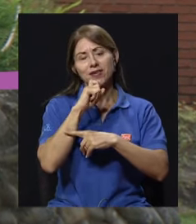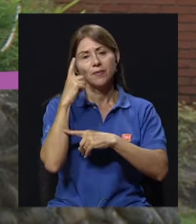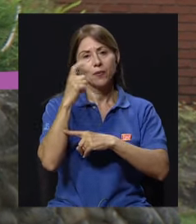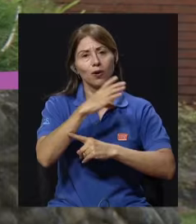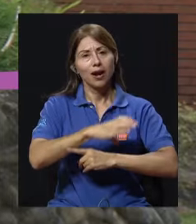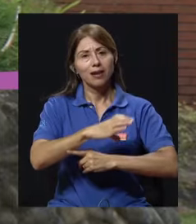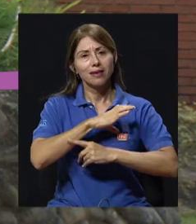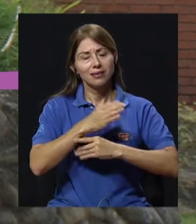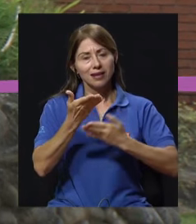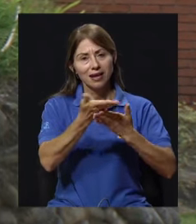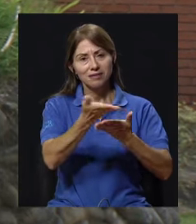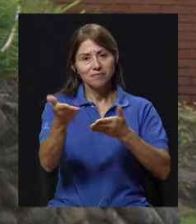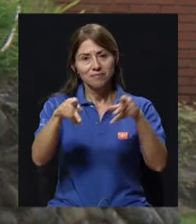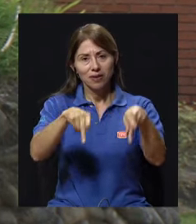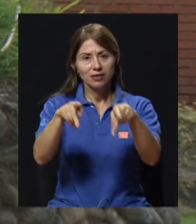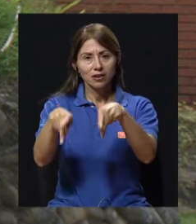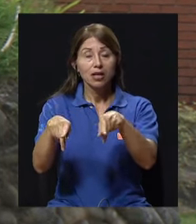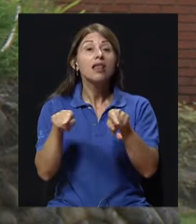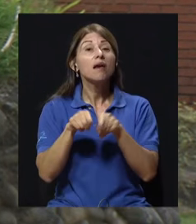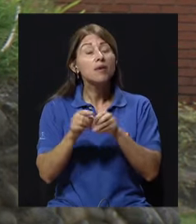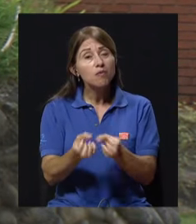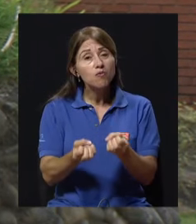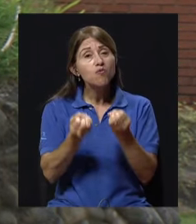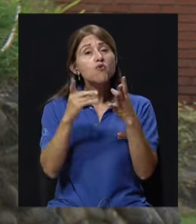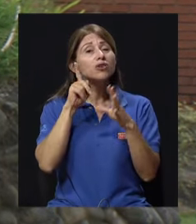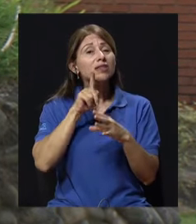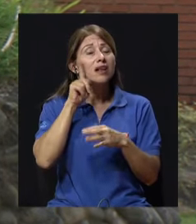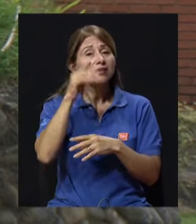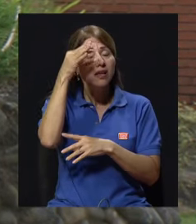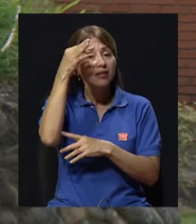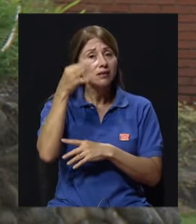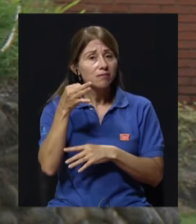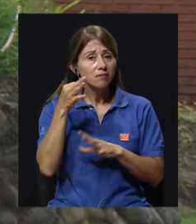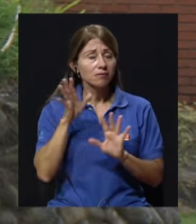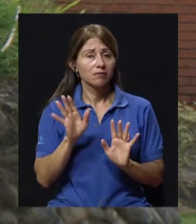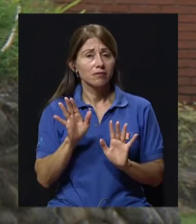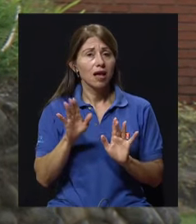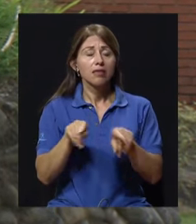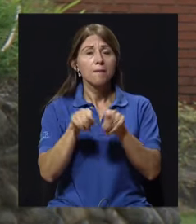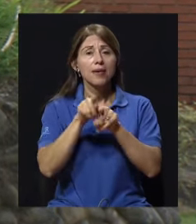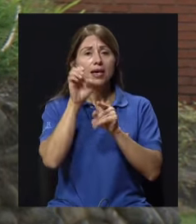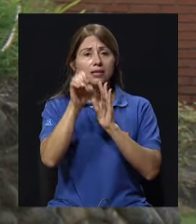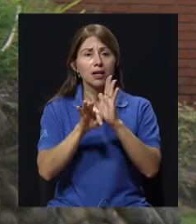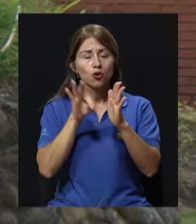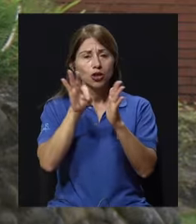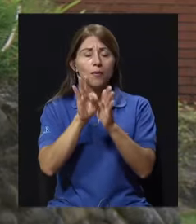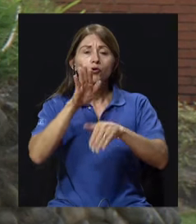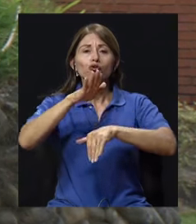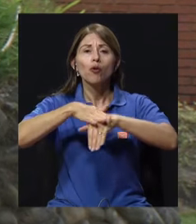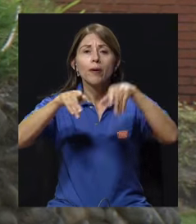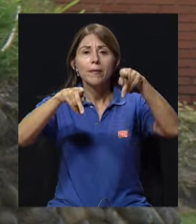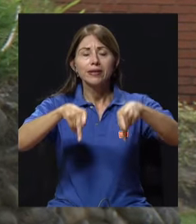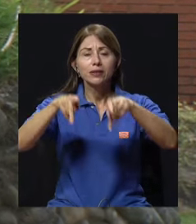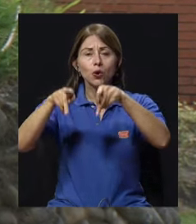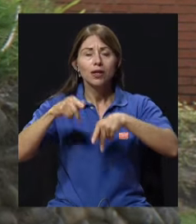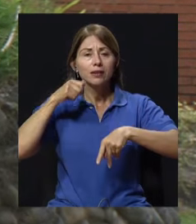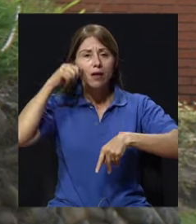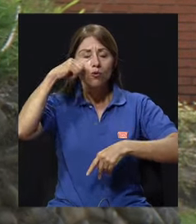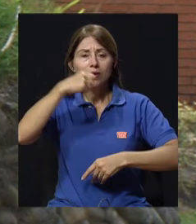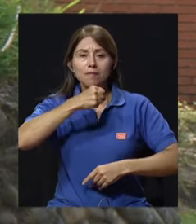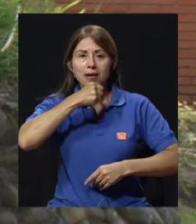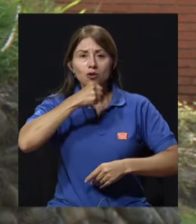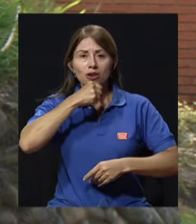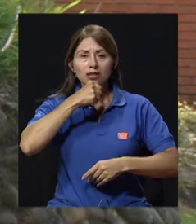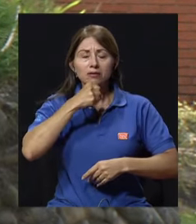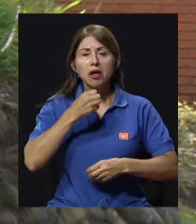Y también por la cantidad de mitos y estereotipos que tenemos con las personas adultas mayores, ¿verdad? Mitos y estereotipos de que cuando ya